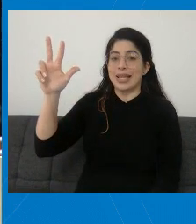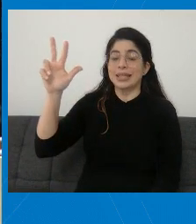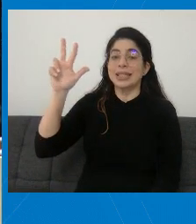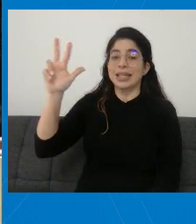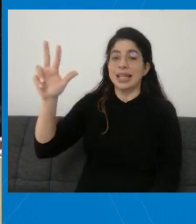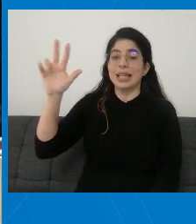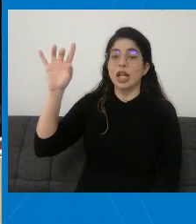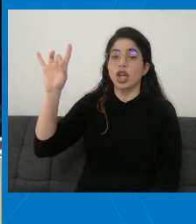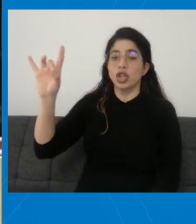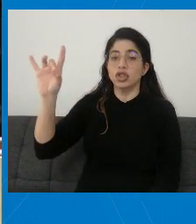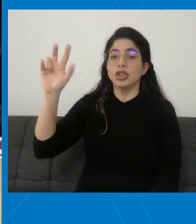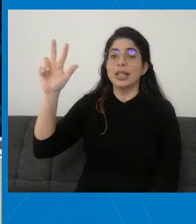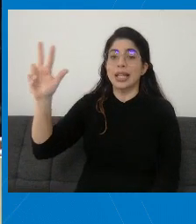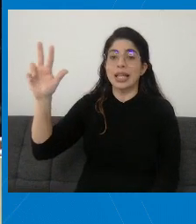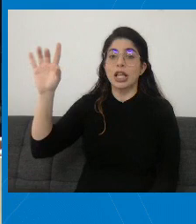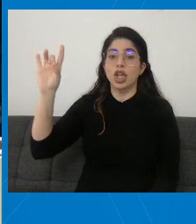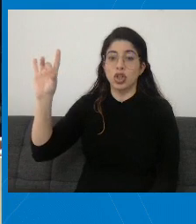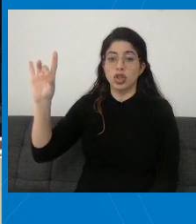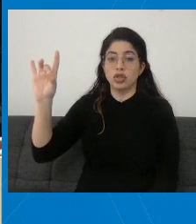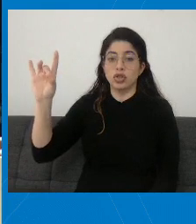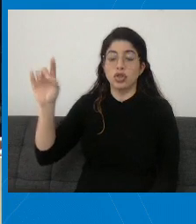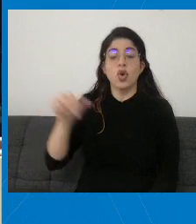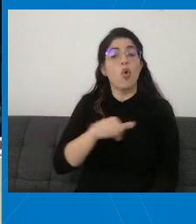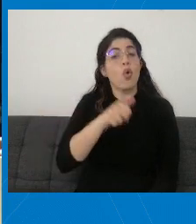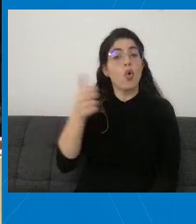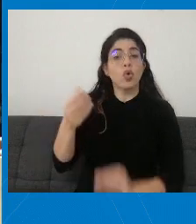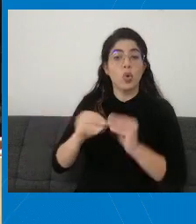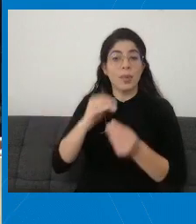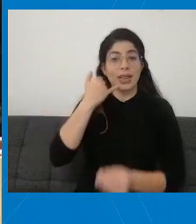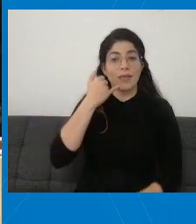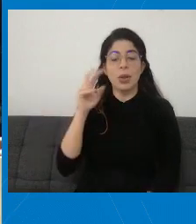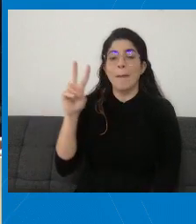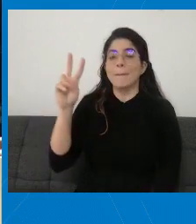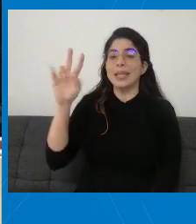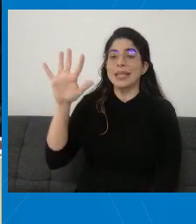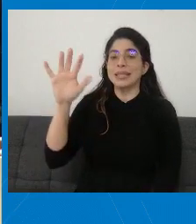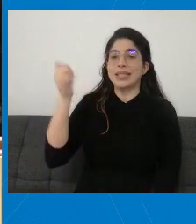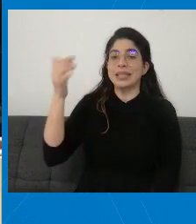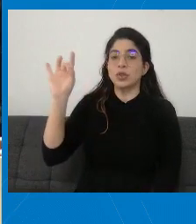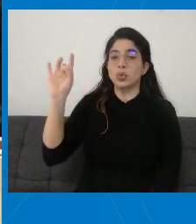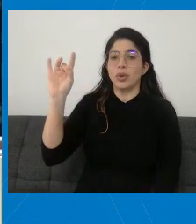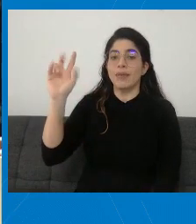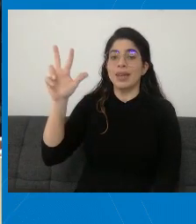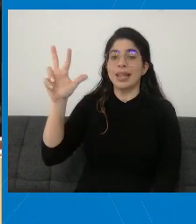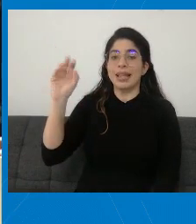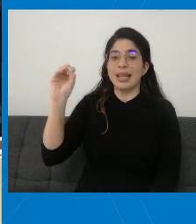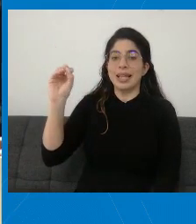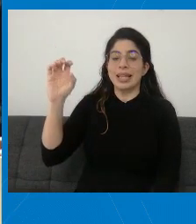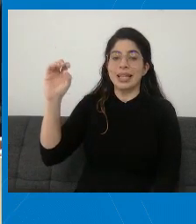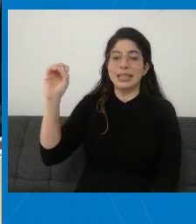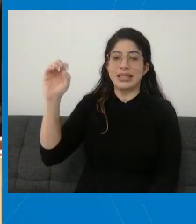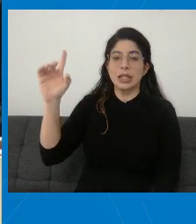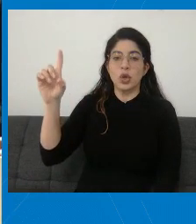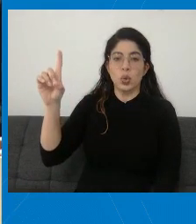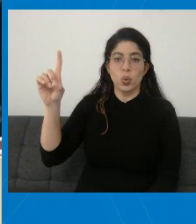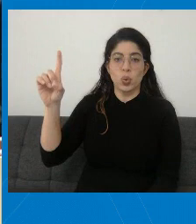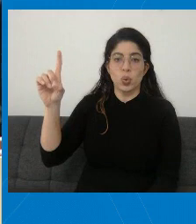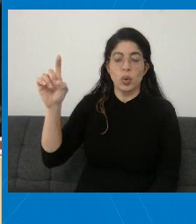25233838 y 25193001,